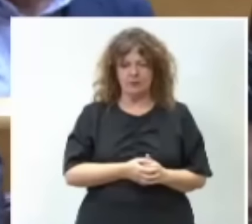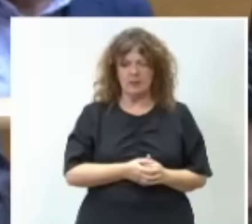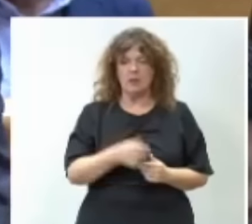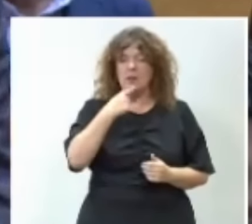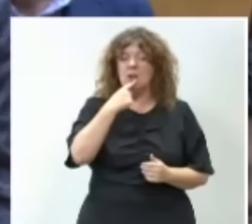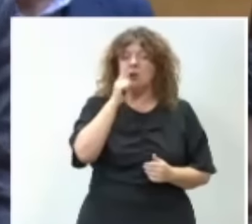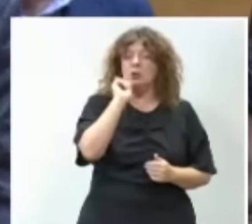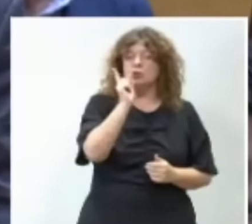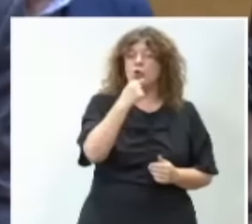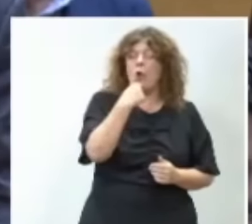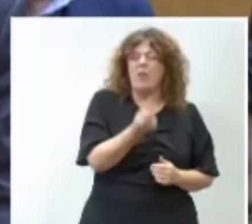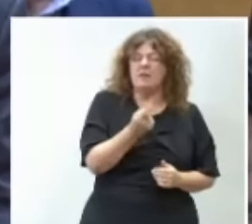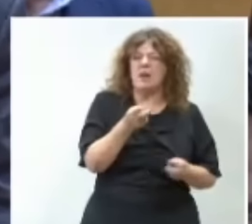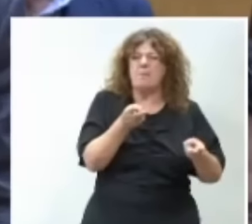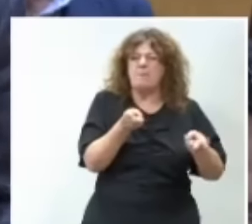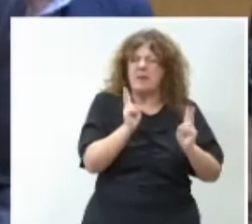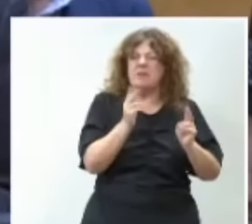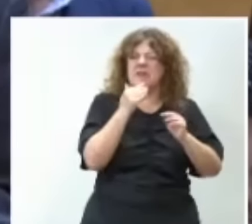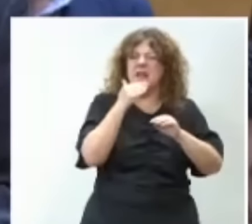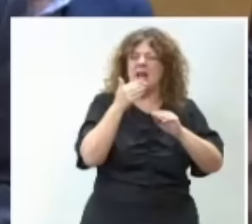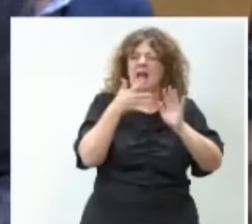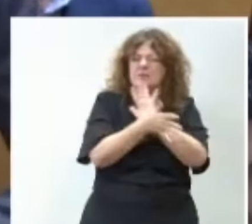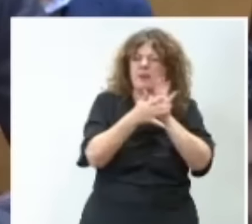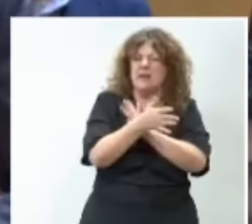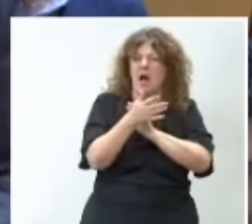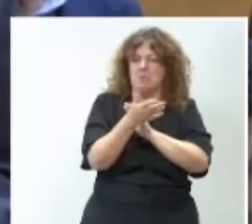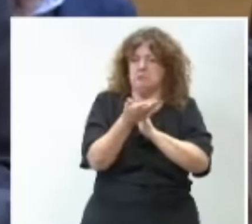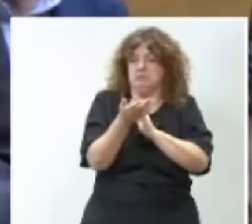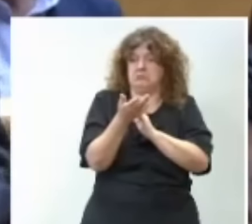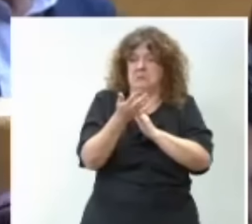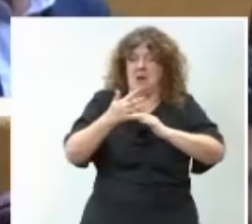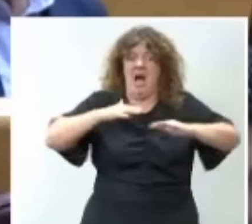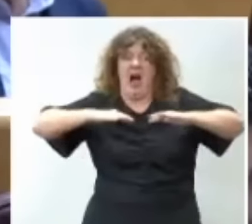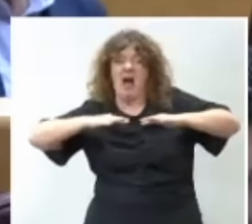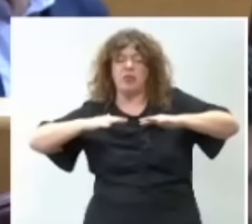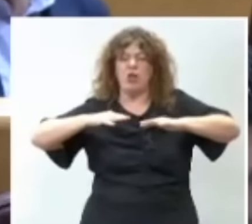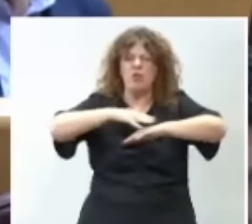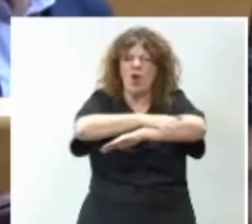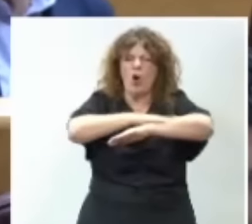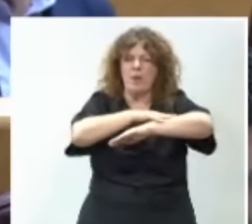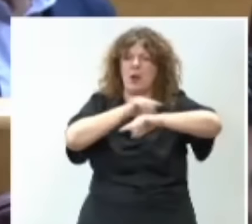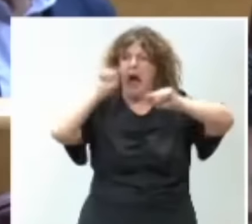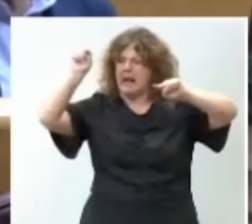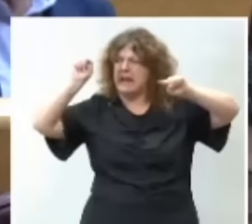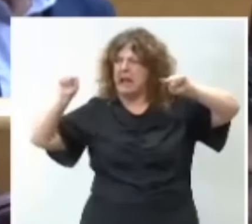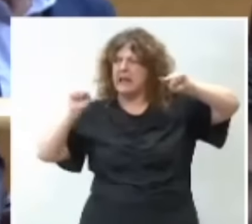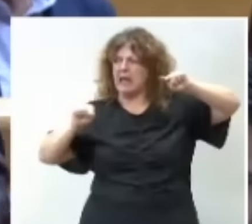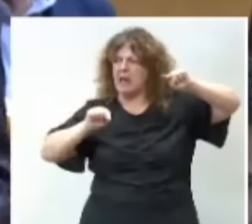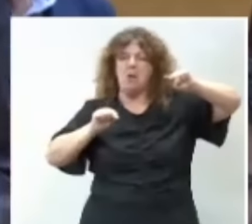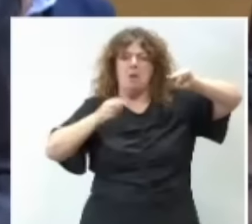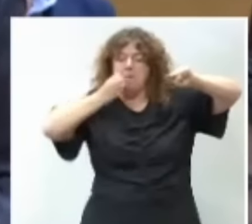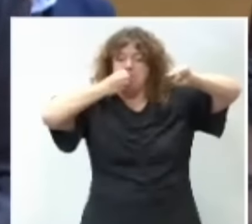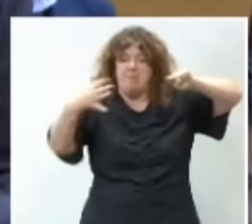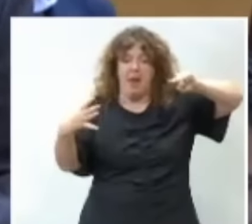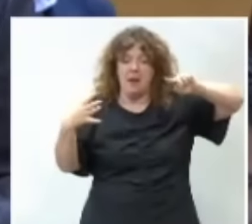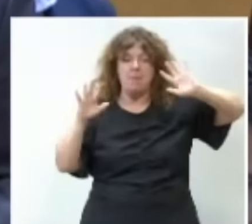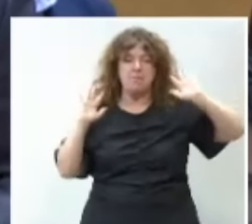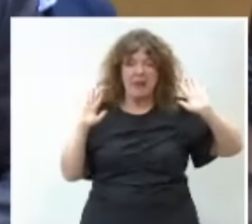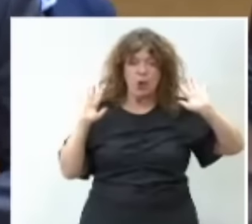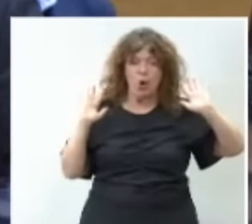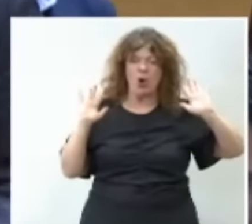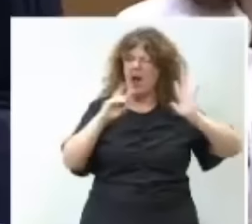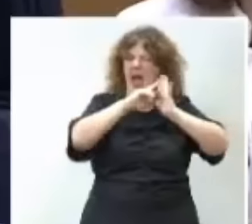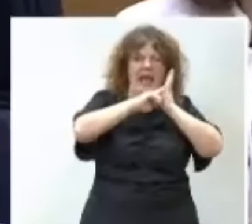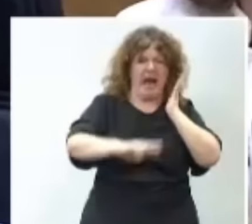permitía explicar la acción del Gobierno. Puede ser que la acción del Gobierno en otros territorios, pues estuviera bien. Desde luego,